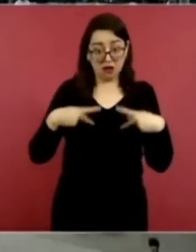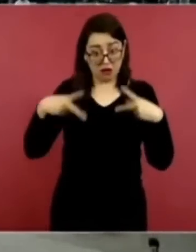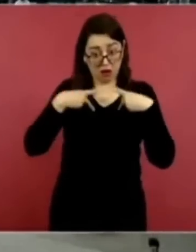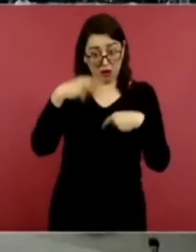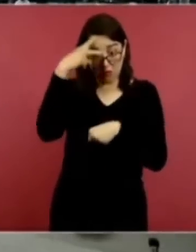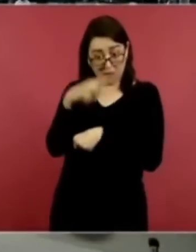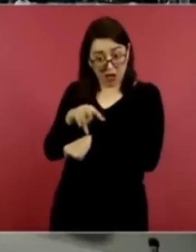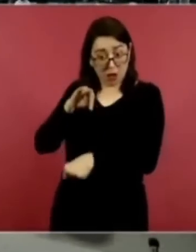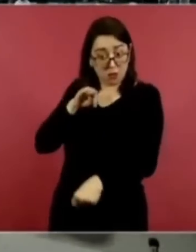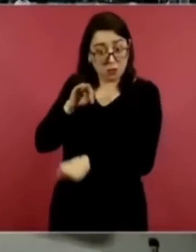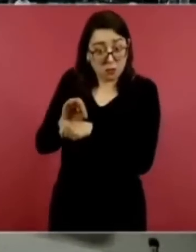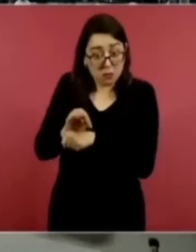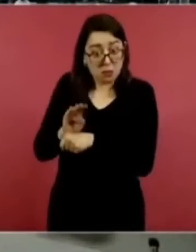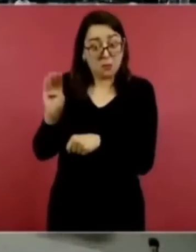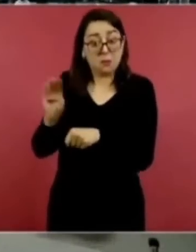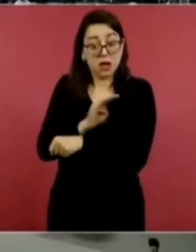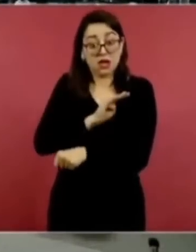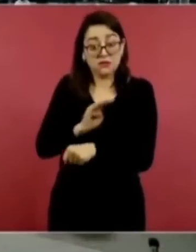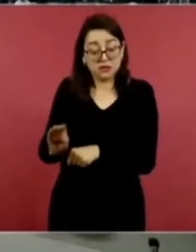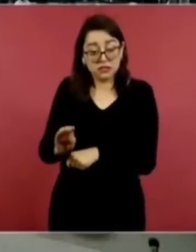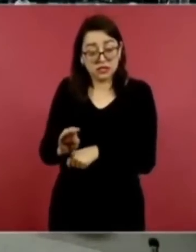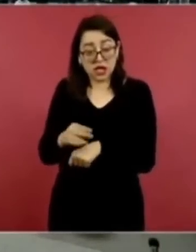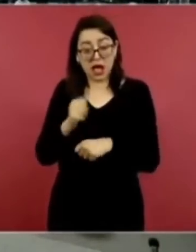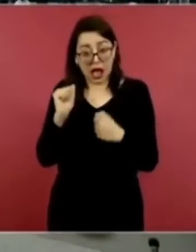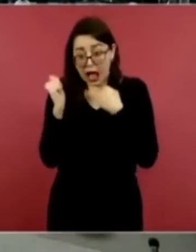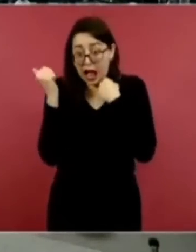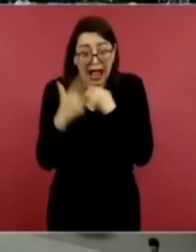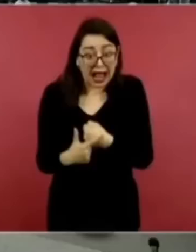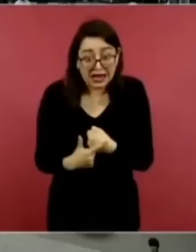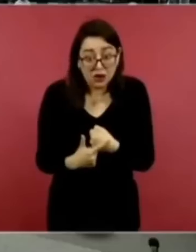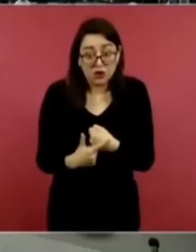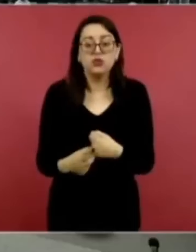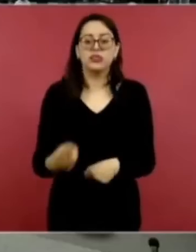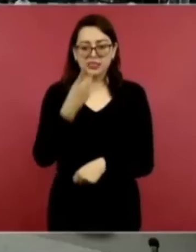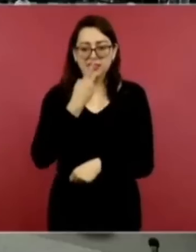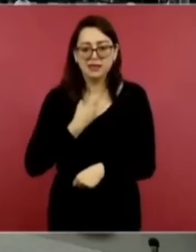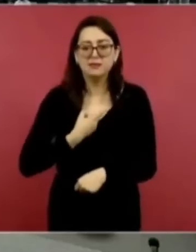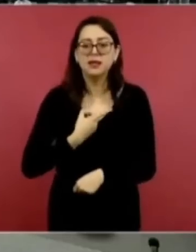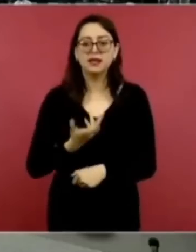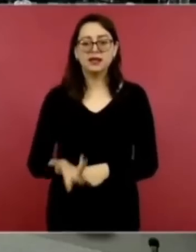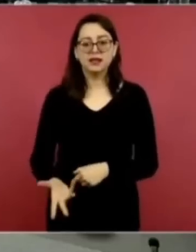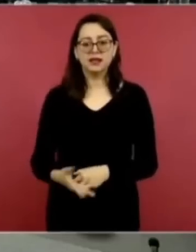si este contubernio no